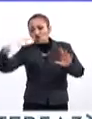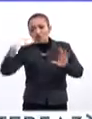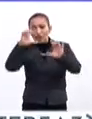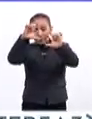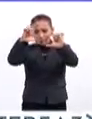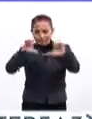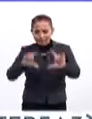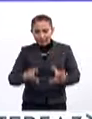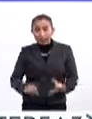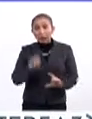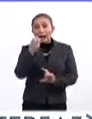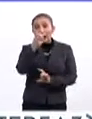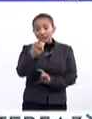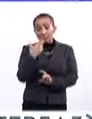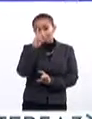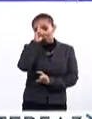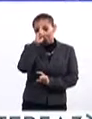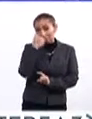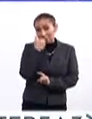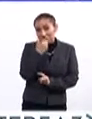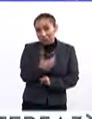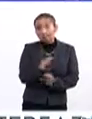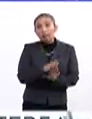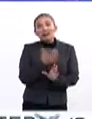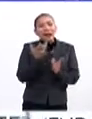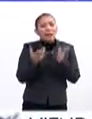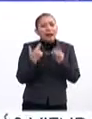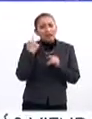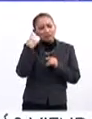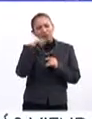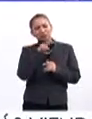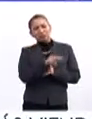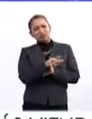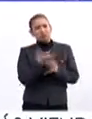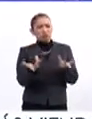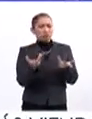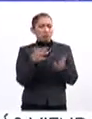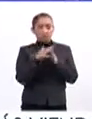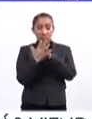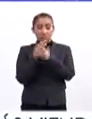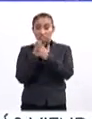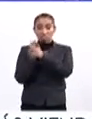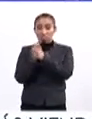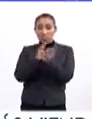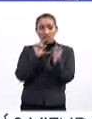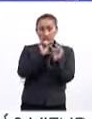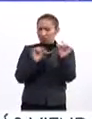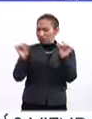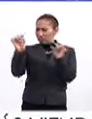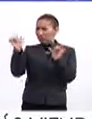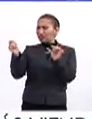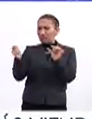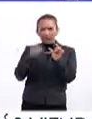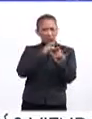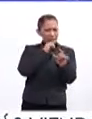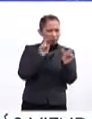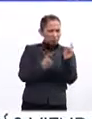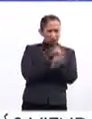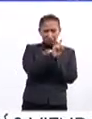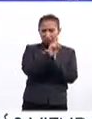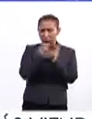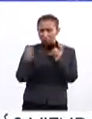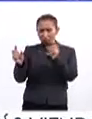estrofa. Y yo creo que es una buena sugerencia, porque luego uno empieza a ver como que es medio rebuscado y el sujeto aparece después y el verbo está al